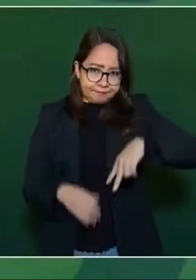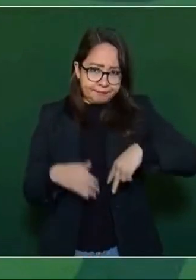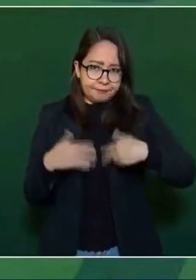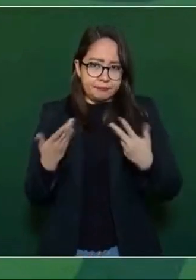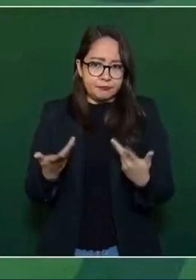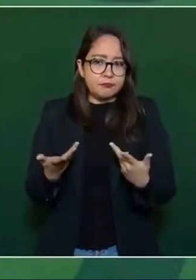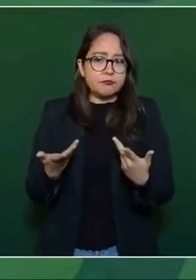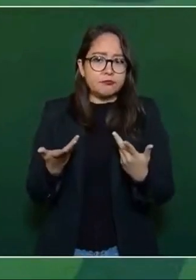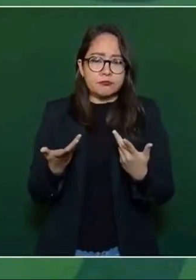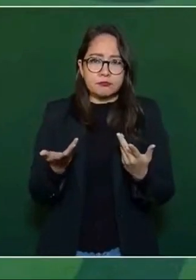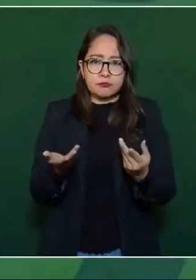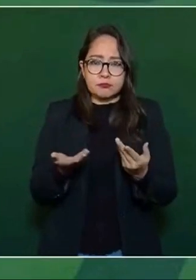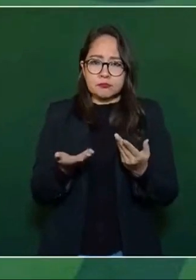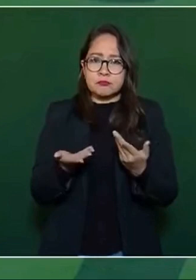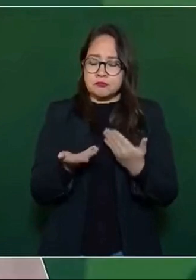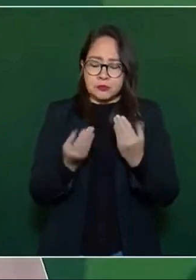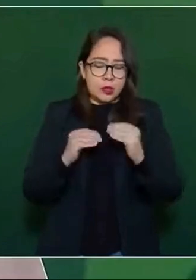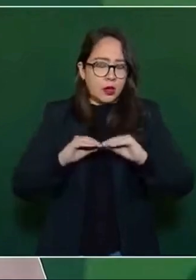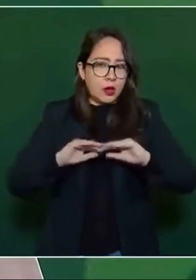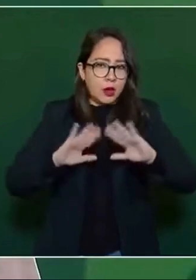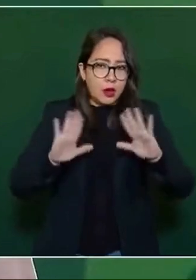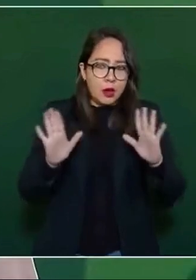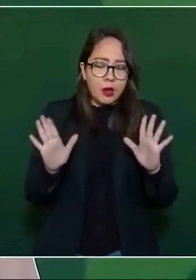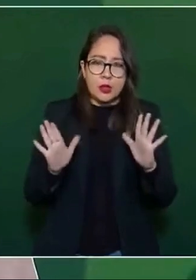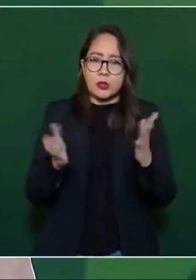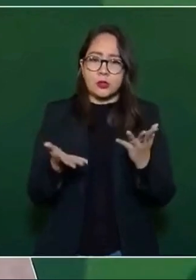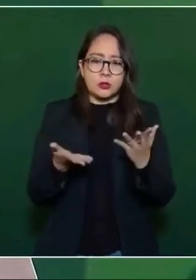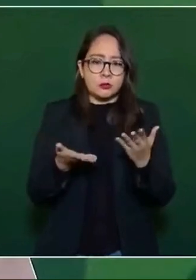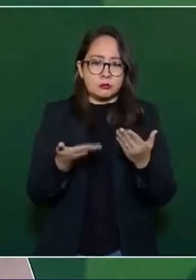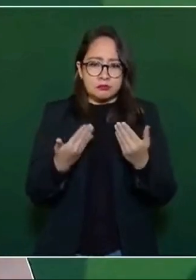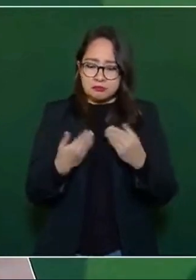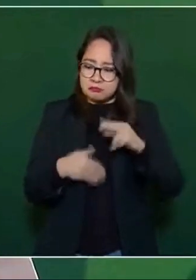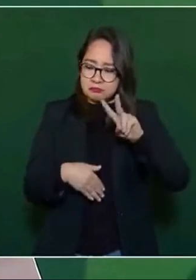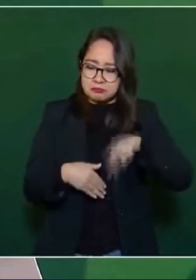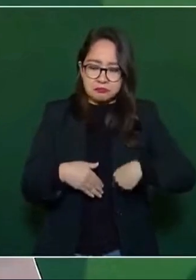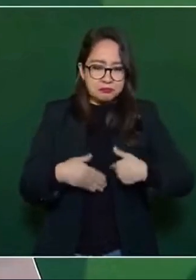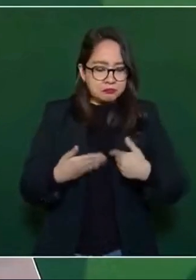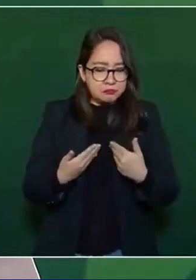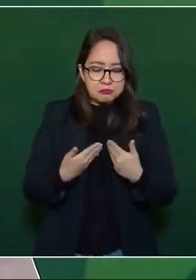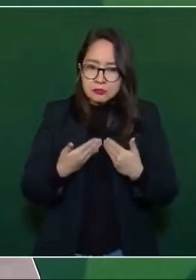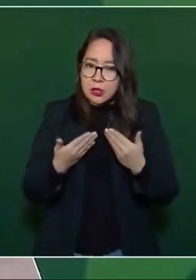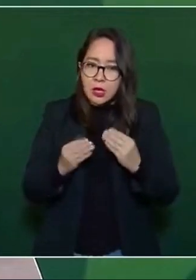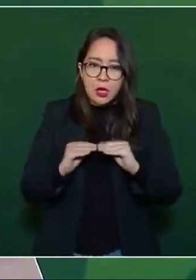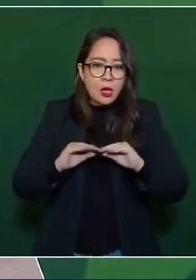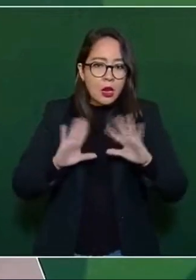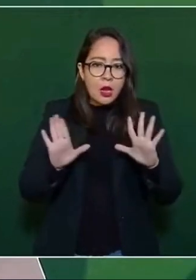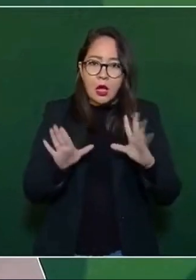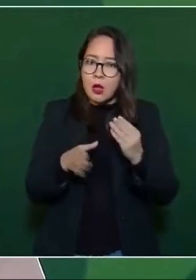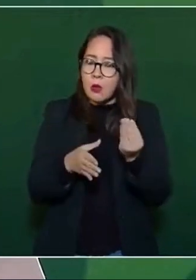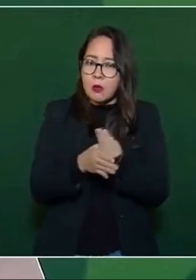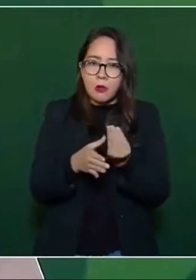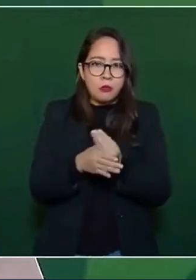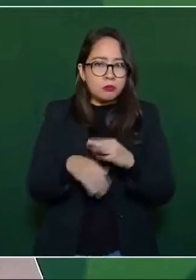decididamente, abiertamente, del regreso a clases,